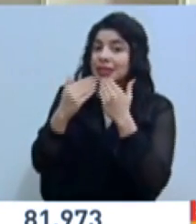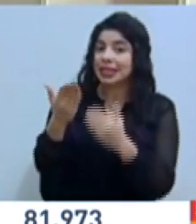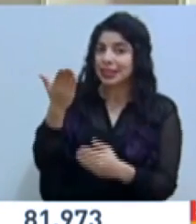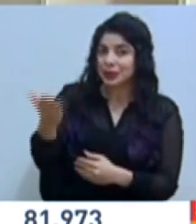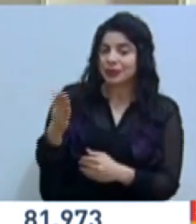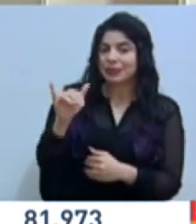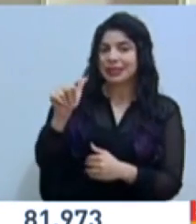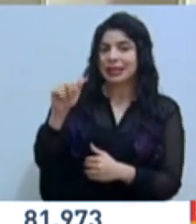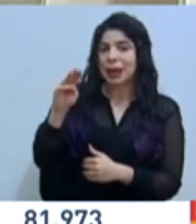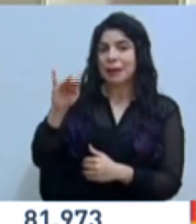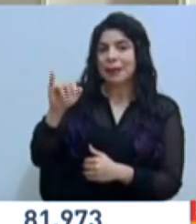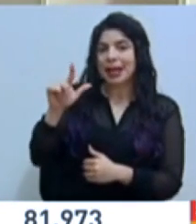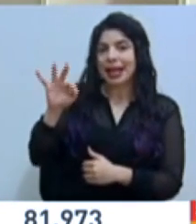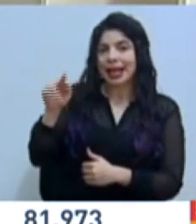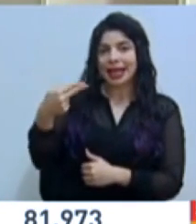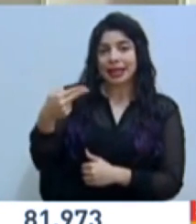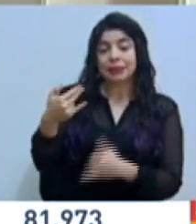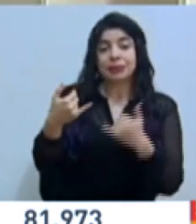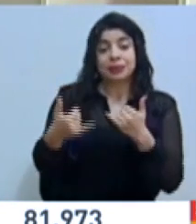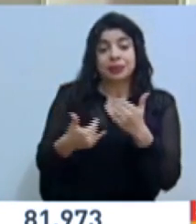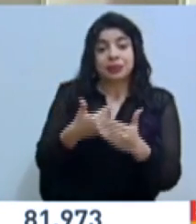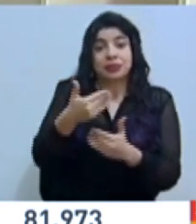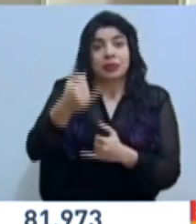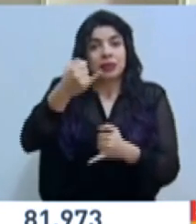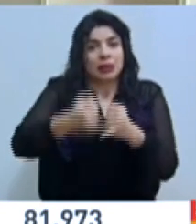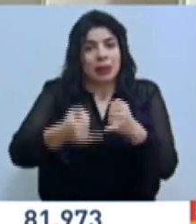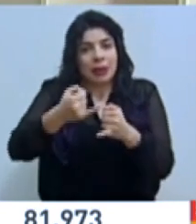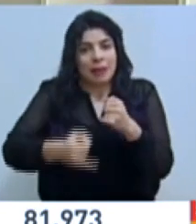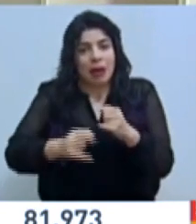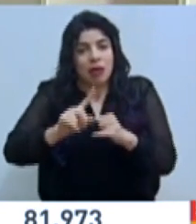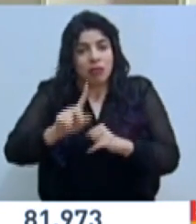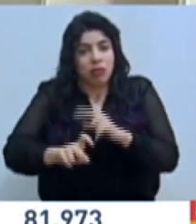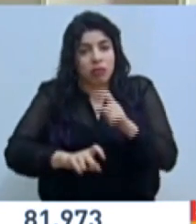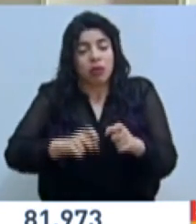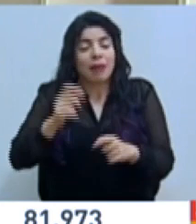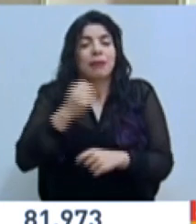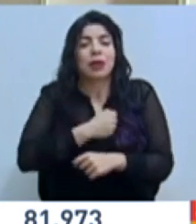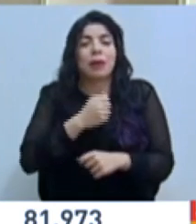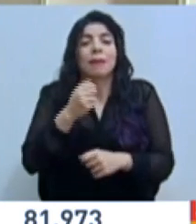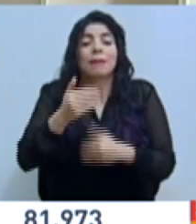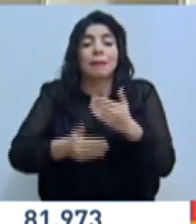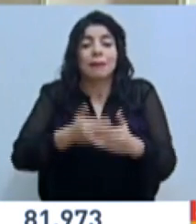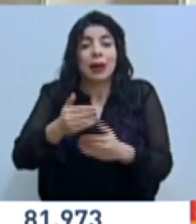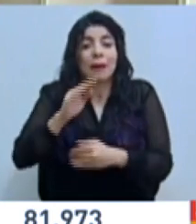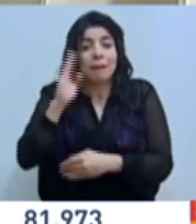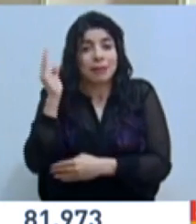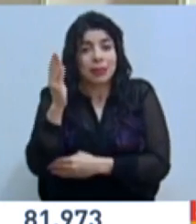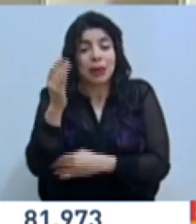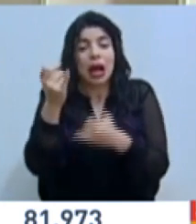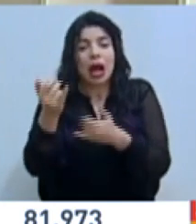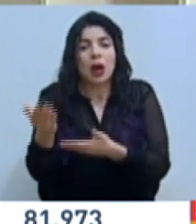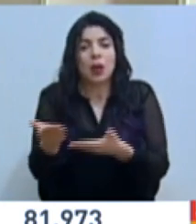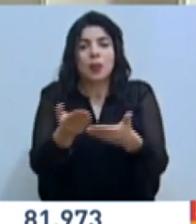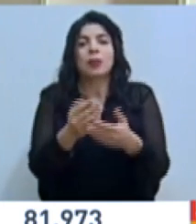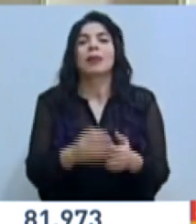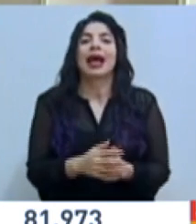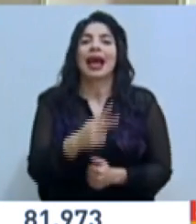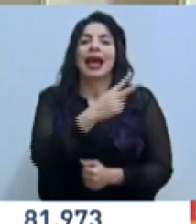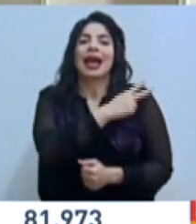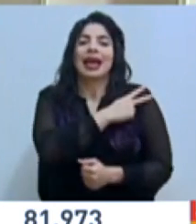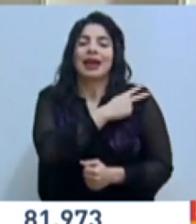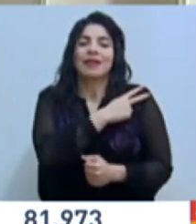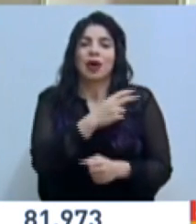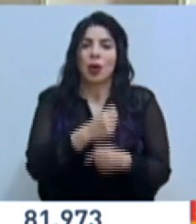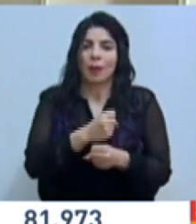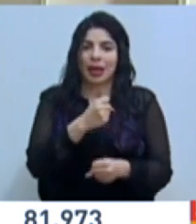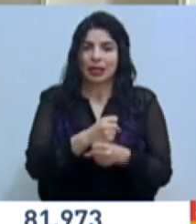a usted, doña Yamilet. Y a continuación, para finalizar este periodo de intervenciones, escucharemos al jefe de operaciones de la Comisión Nacional de Prevención